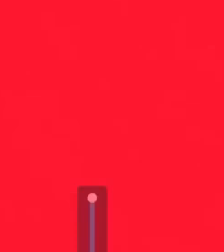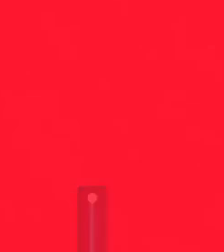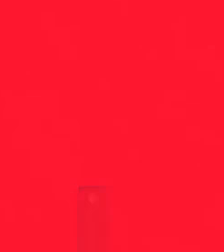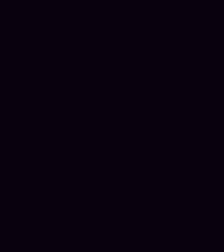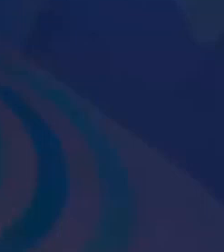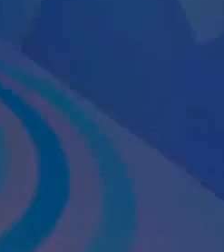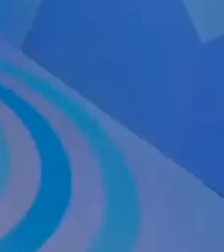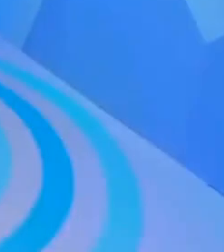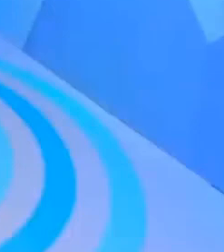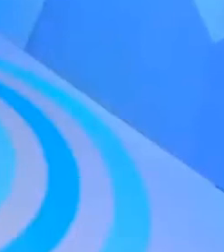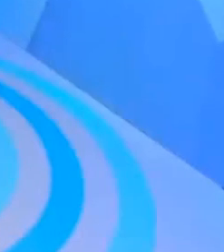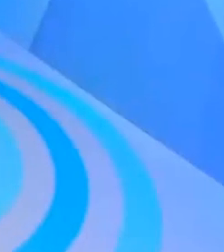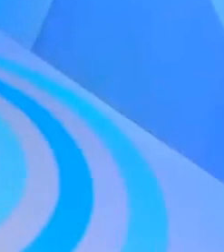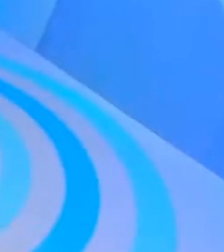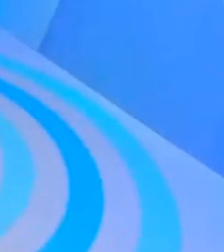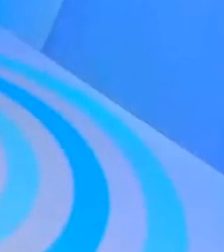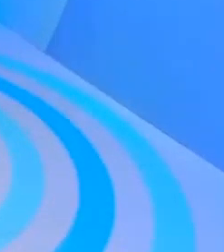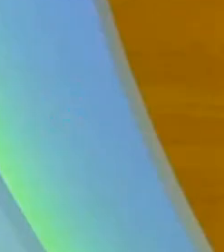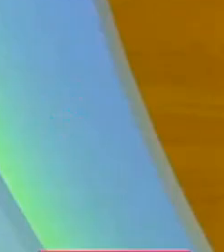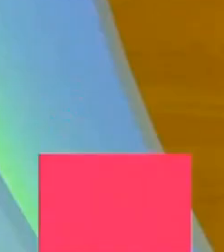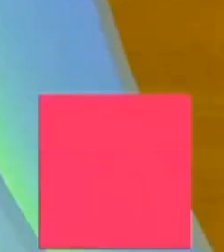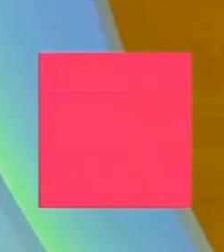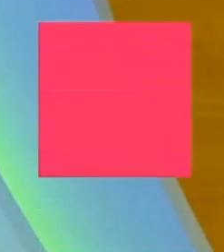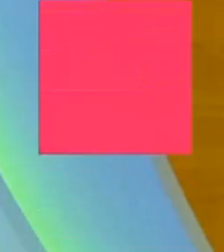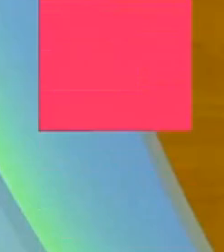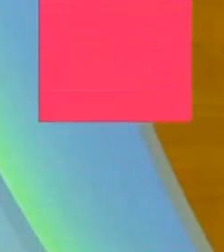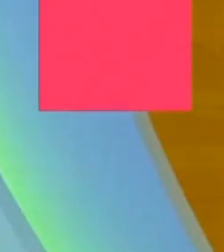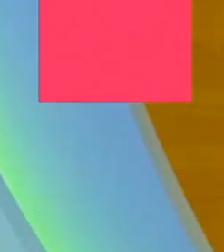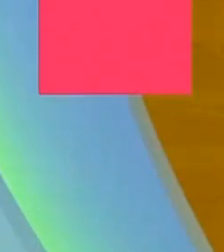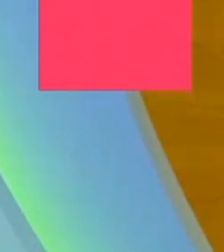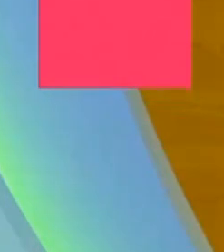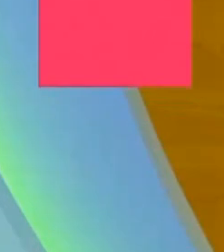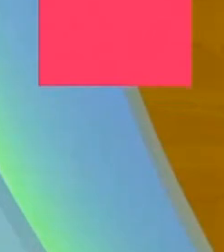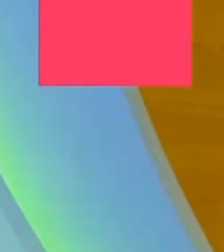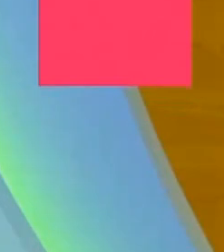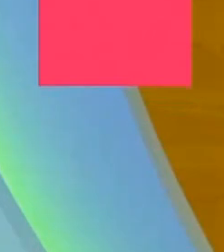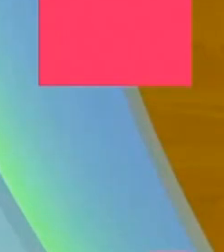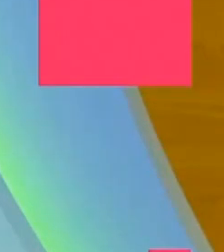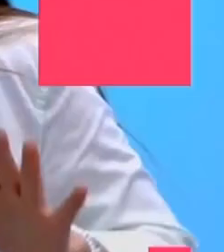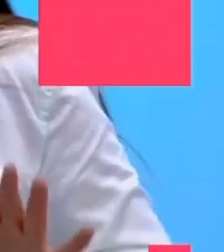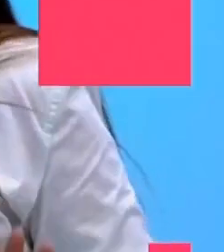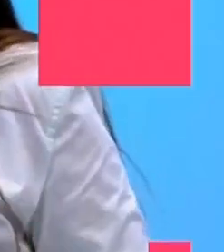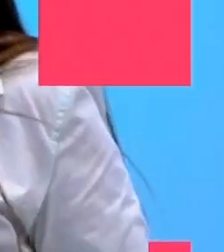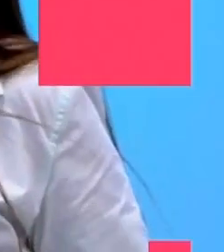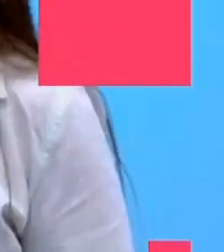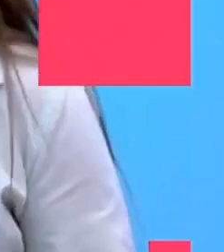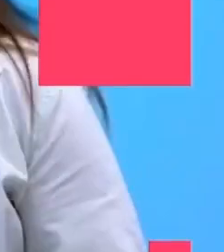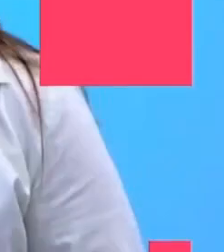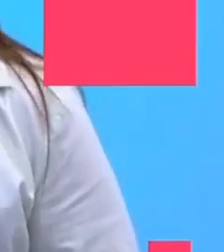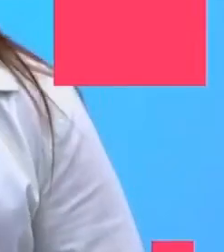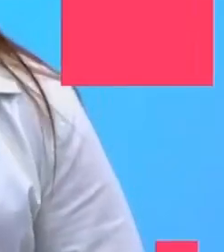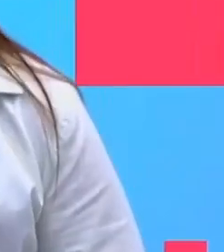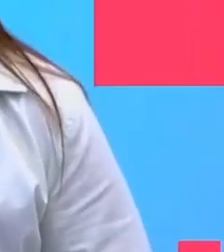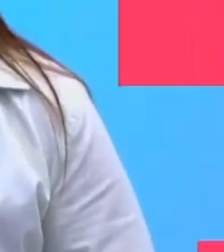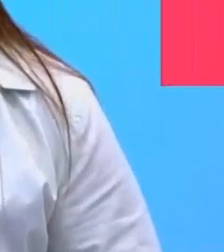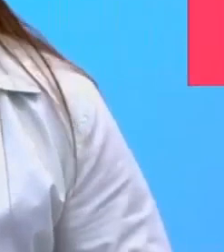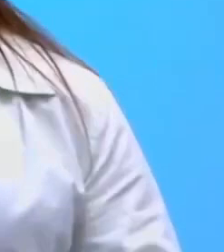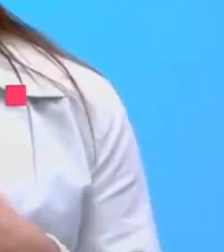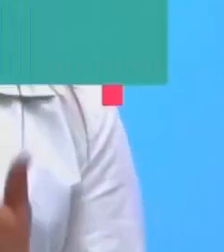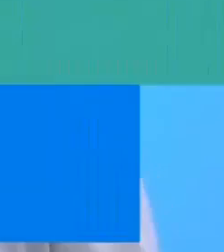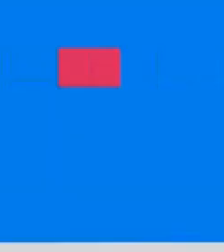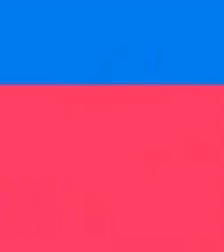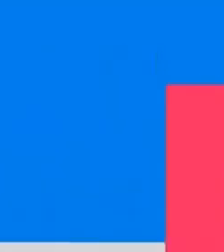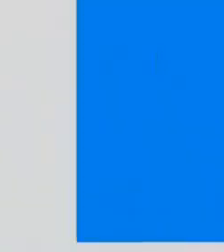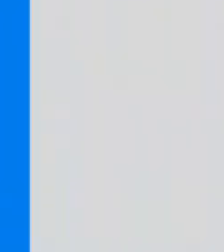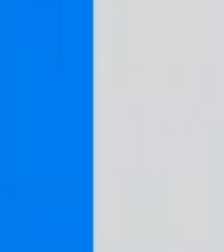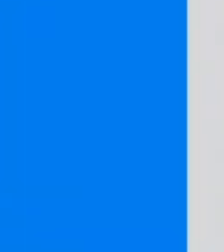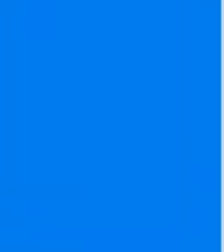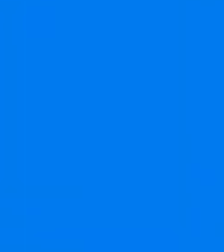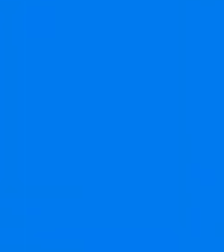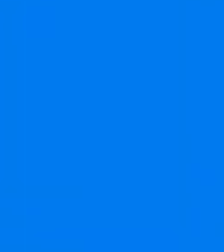Gracias. A continuación, Cuerpo Médico.